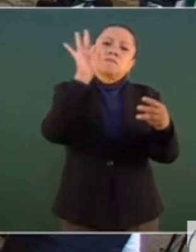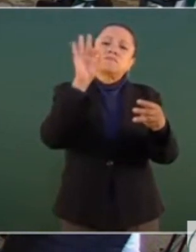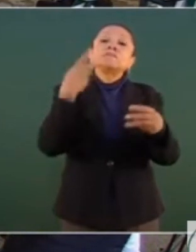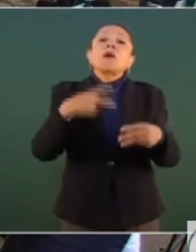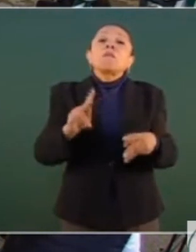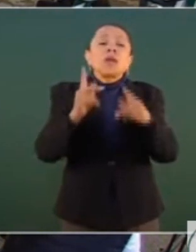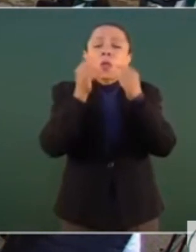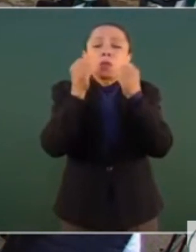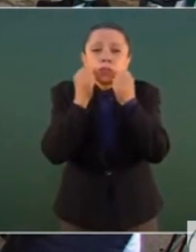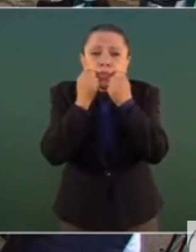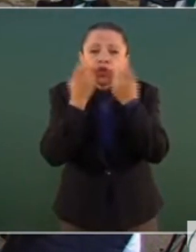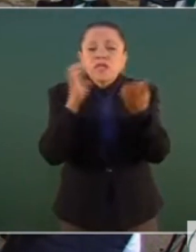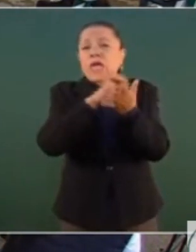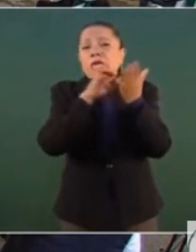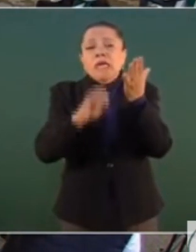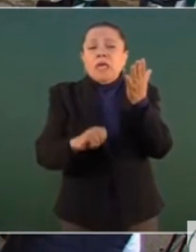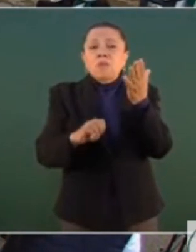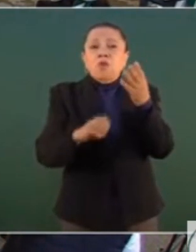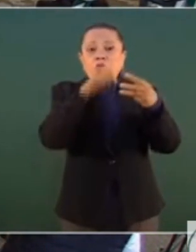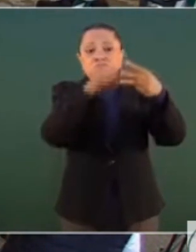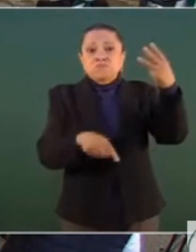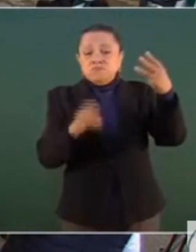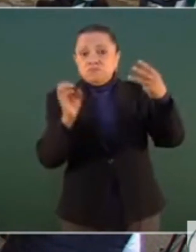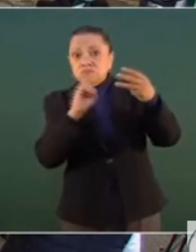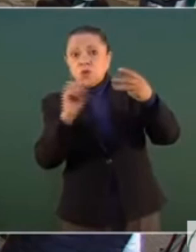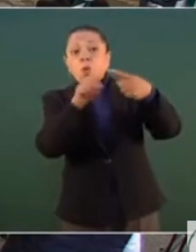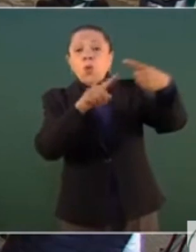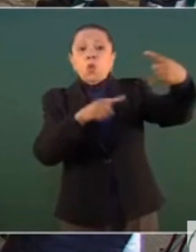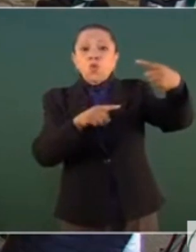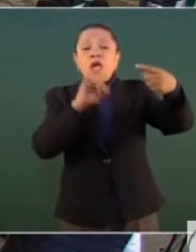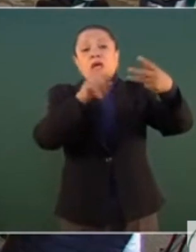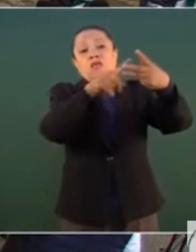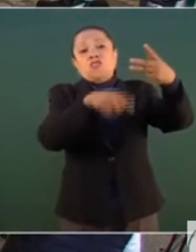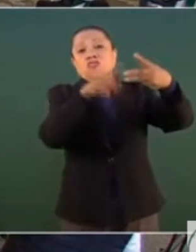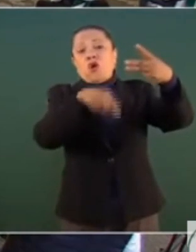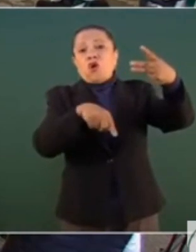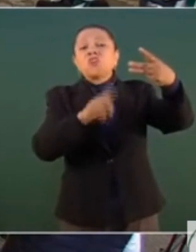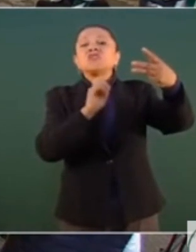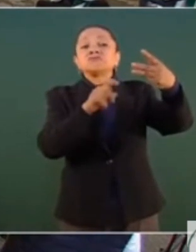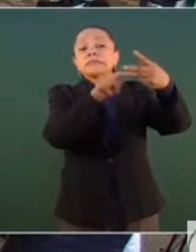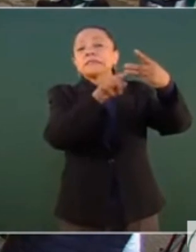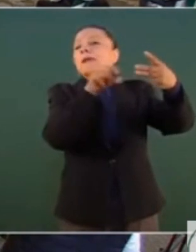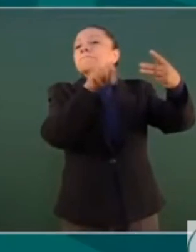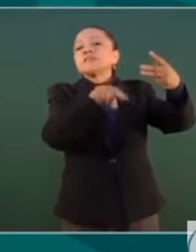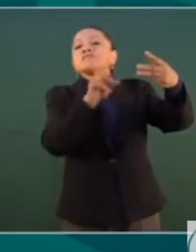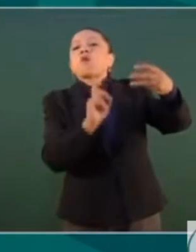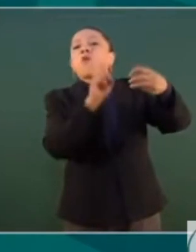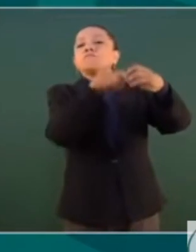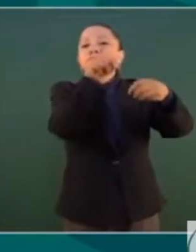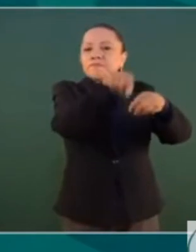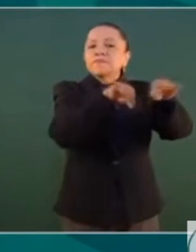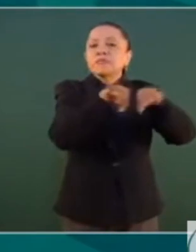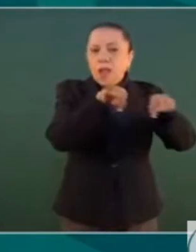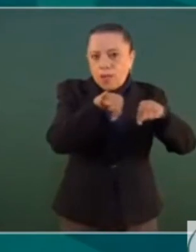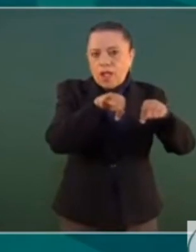porque es una terna las otras dos van a formar parte del